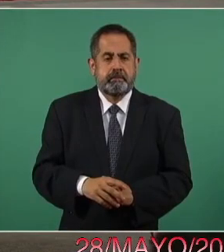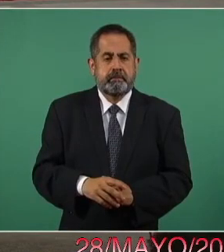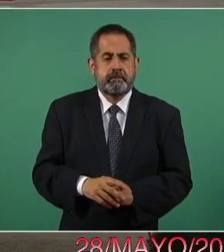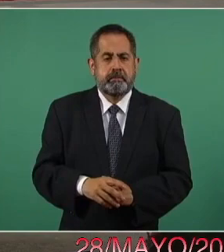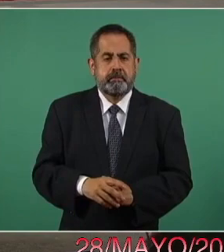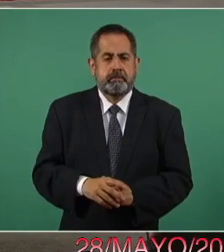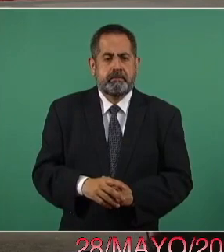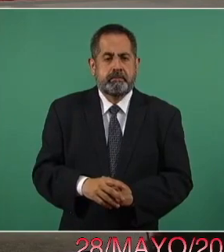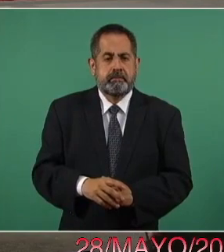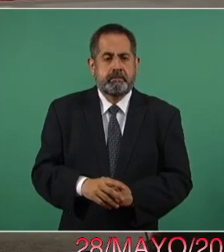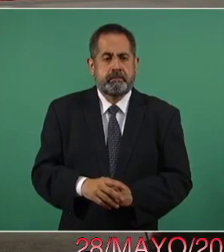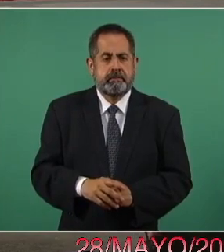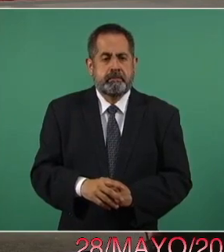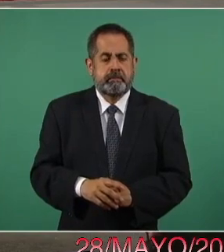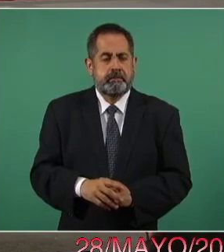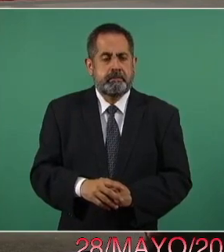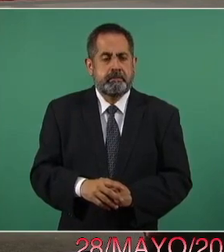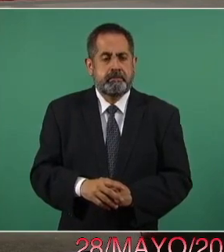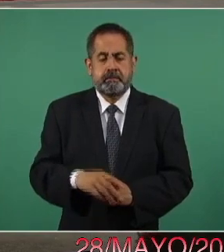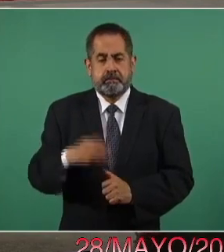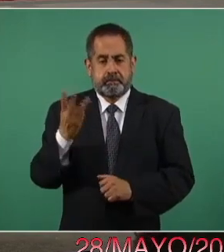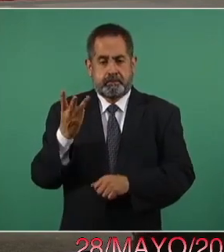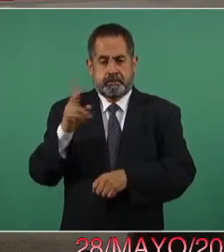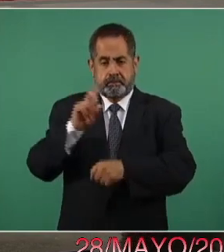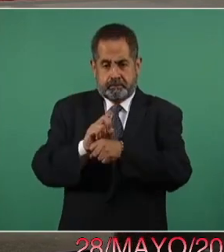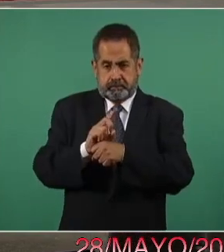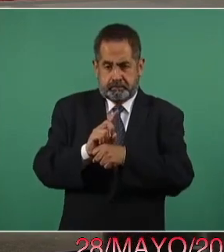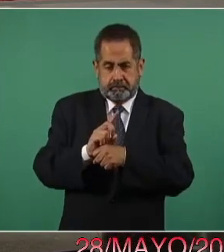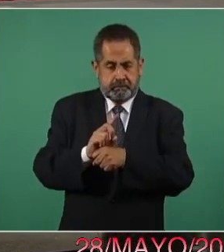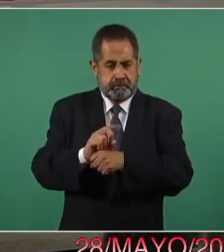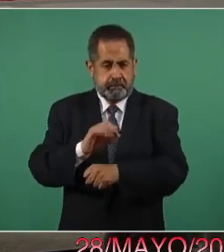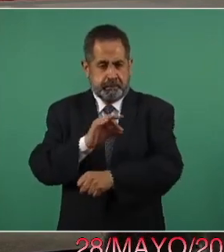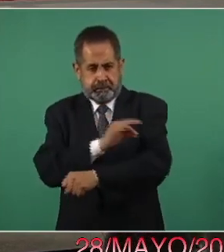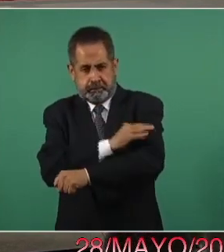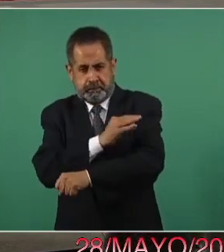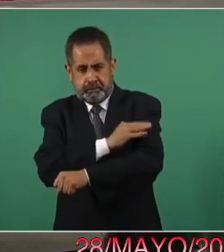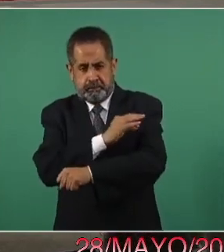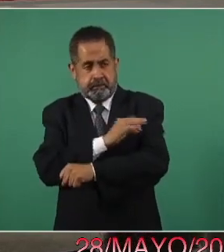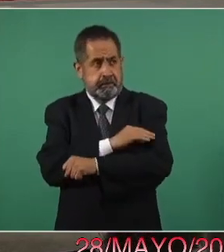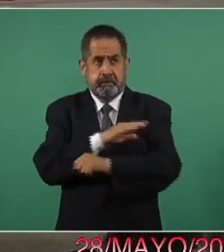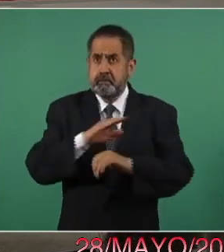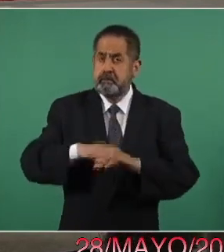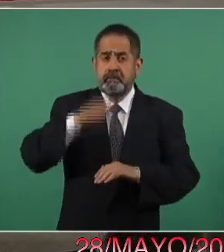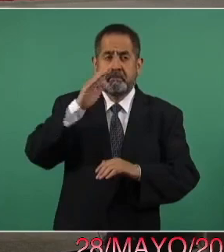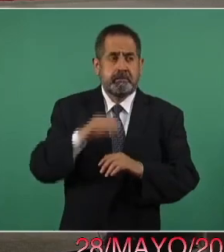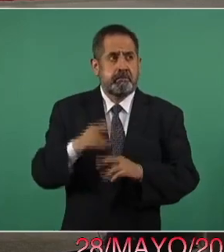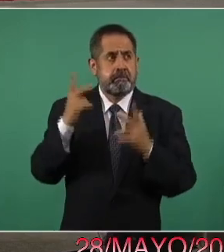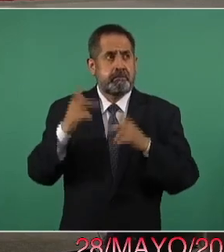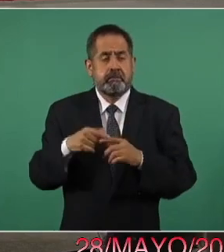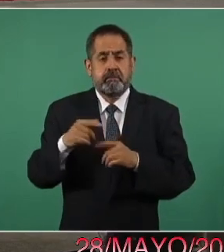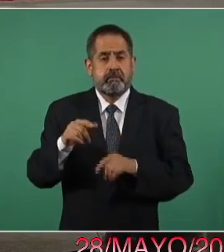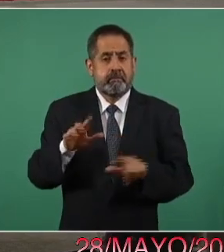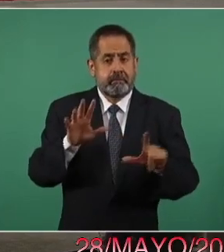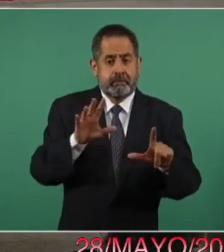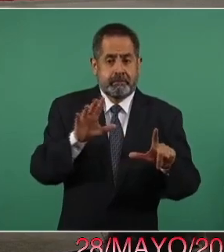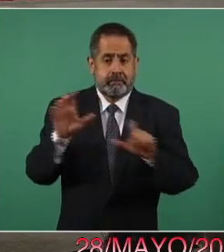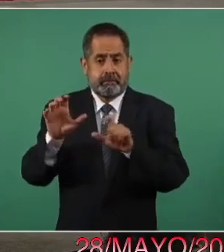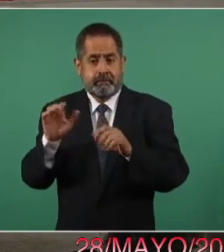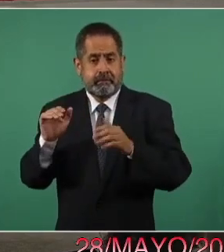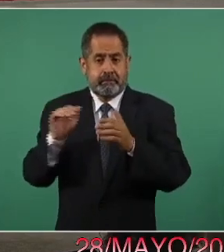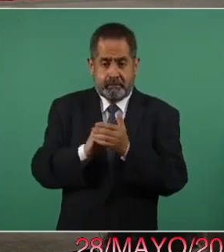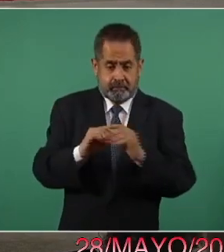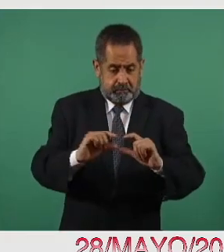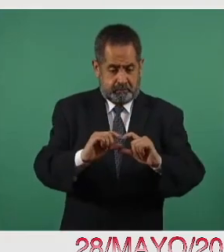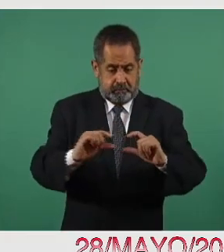Tenemos la tercer día consecutivo de vacunación con arriba de 700 mil dosis. De hecho,